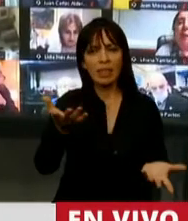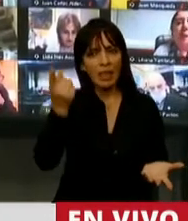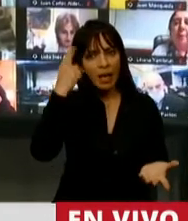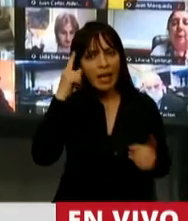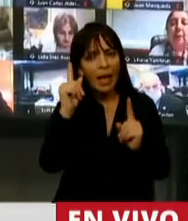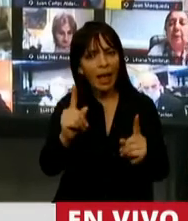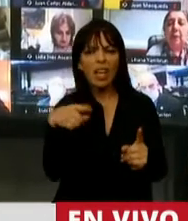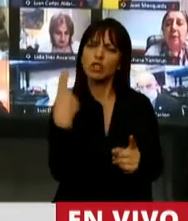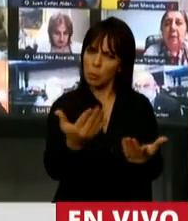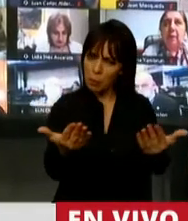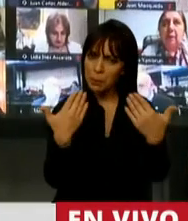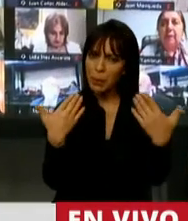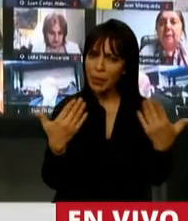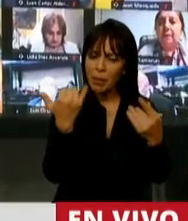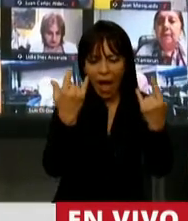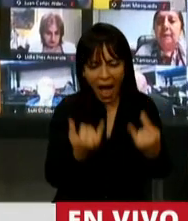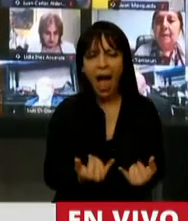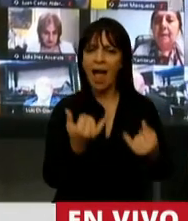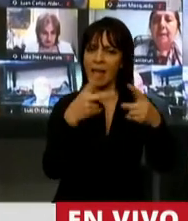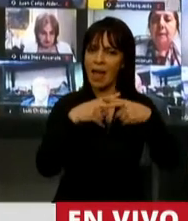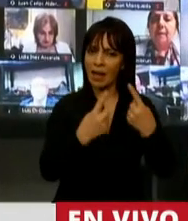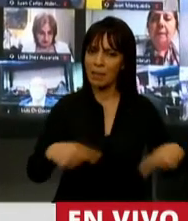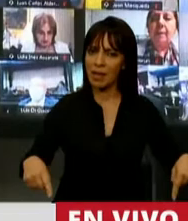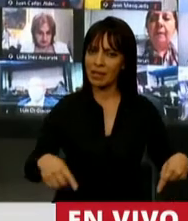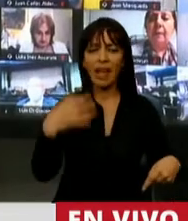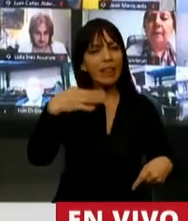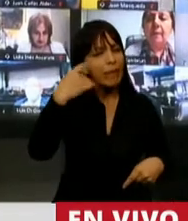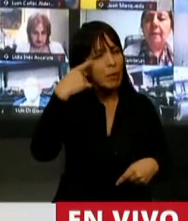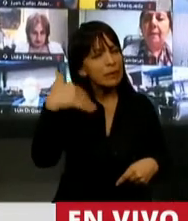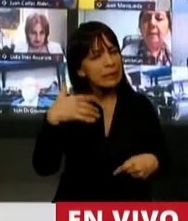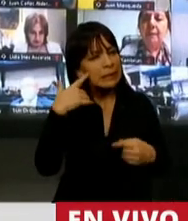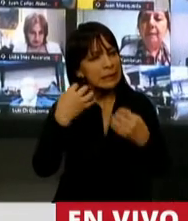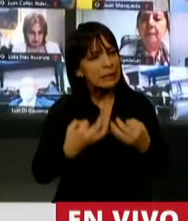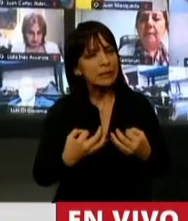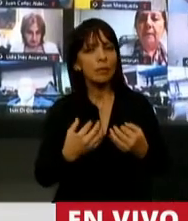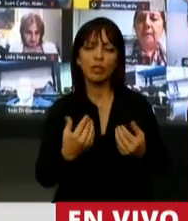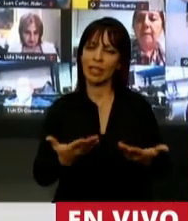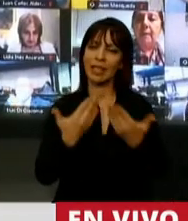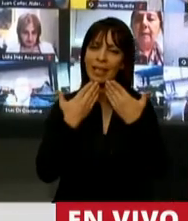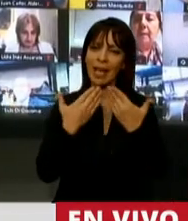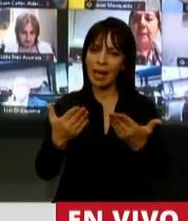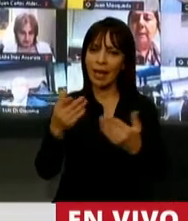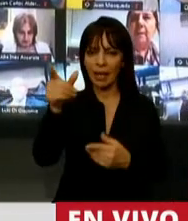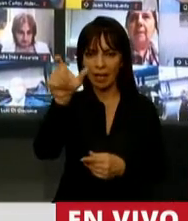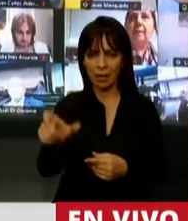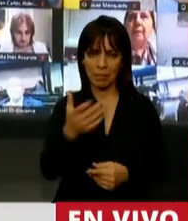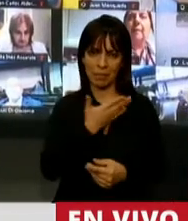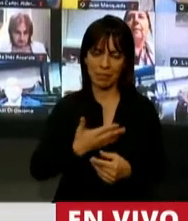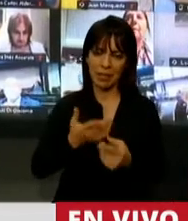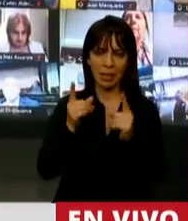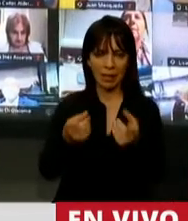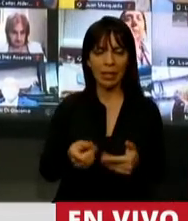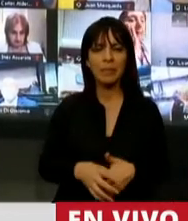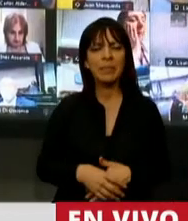capaces, tenemos las herramientas, tenemos que ser inteligentes. Y por eso quiero agradecerle a usted, quiero agradecer